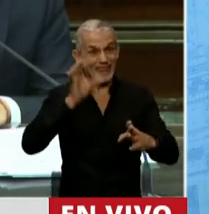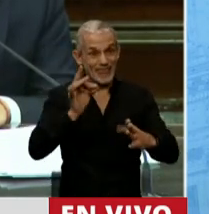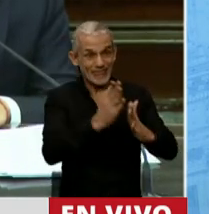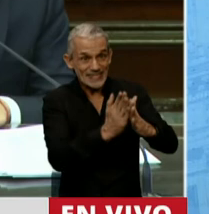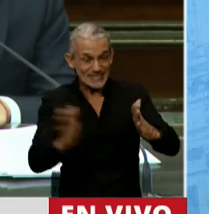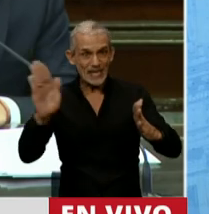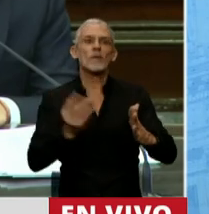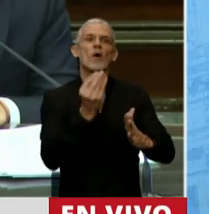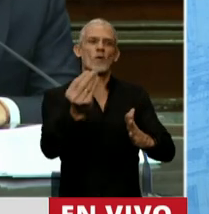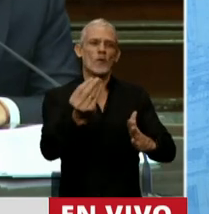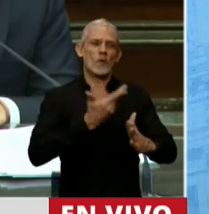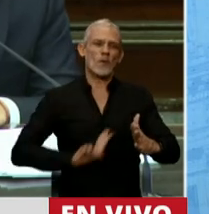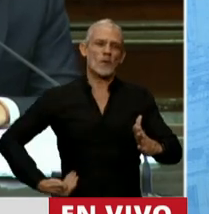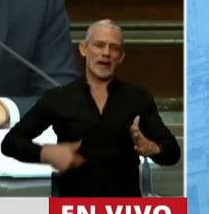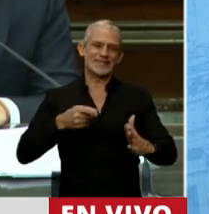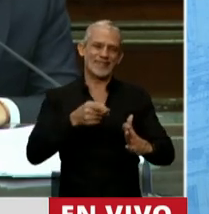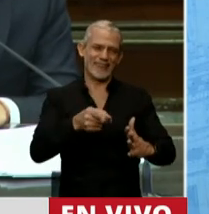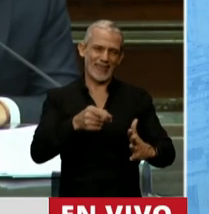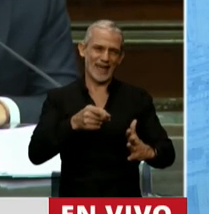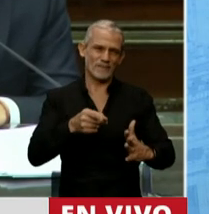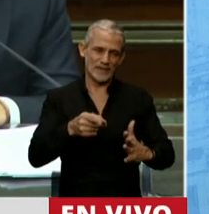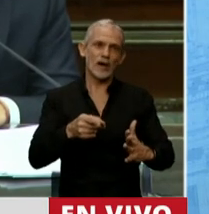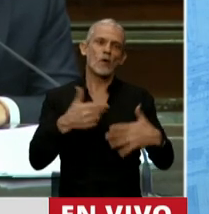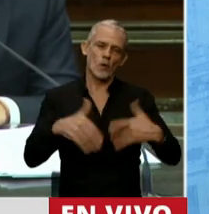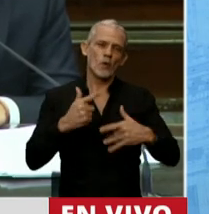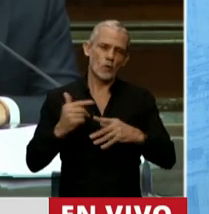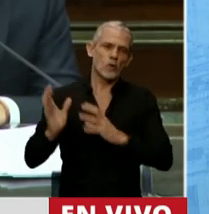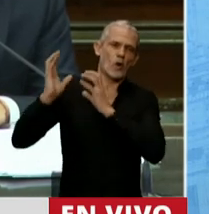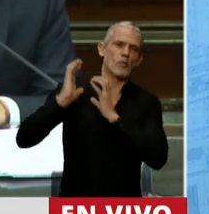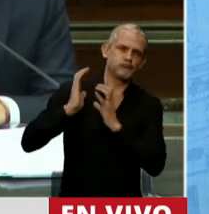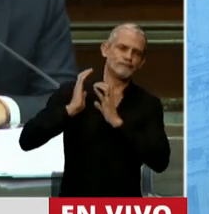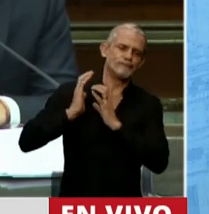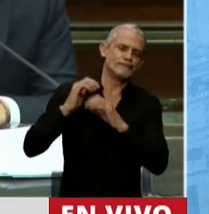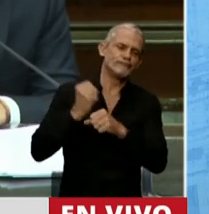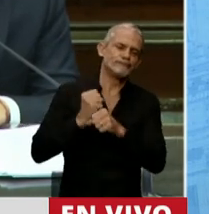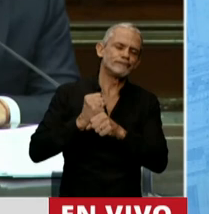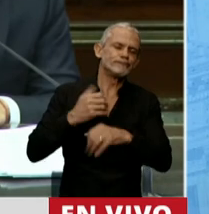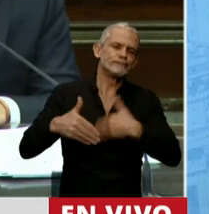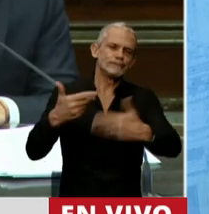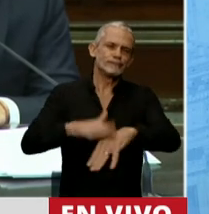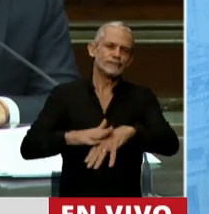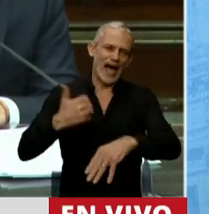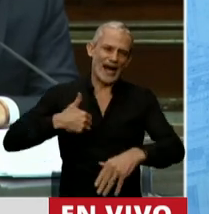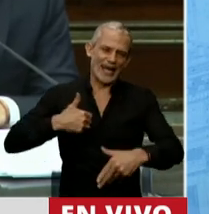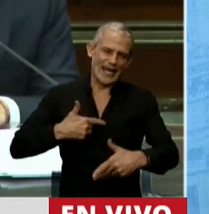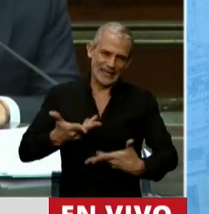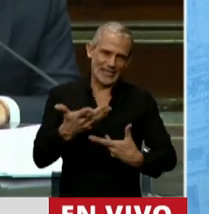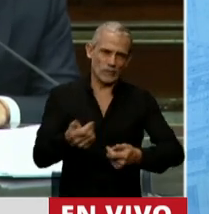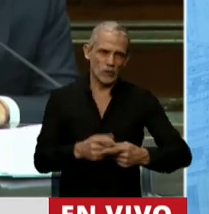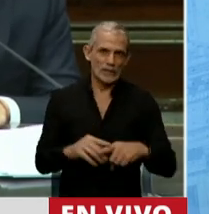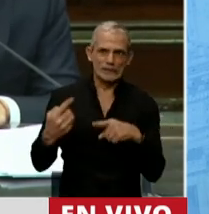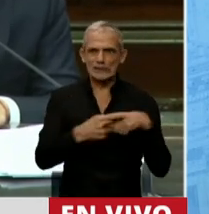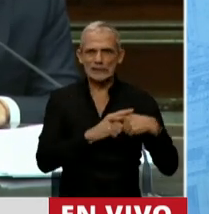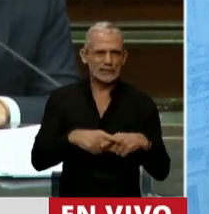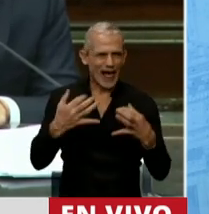diciembre, hemos tenido un presidente que se ha cargado la Argentina al hombro, que ha tenido que lidiar